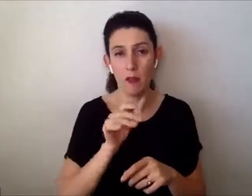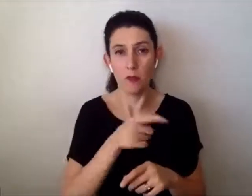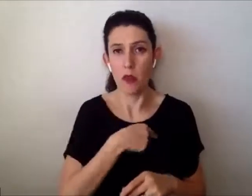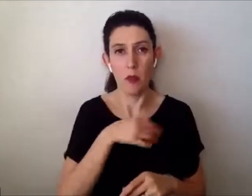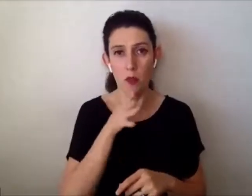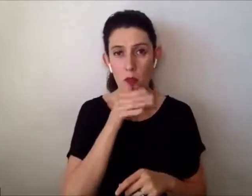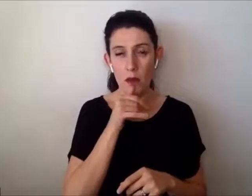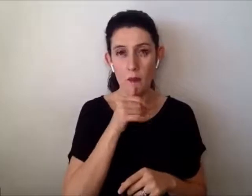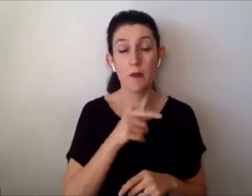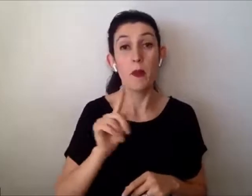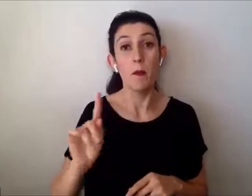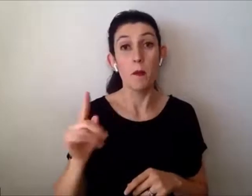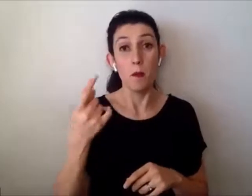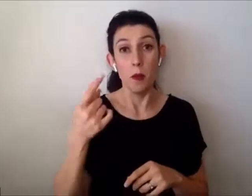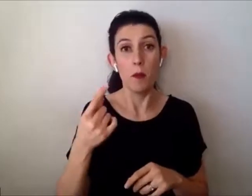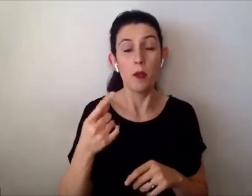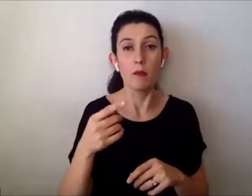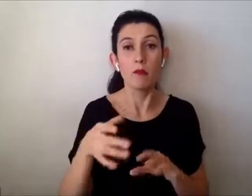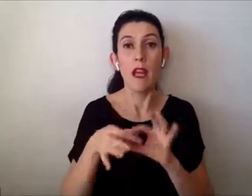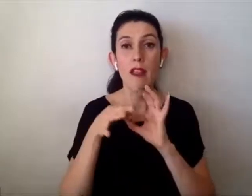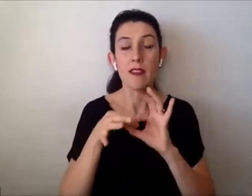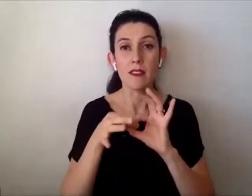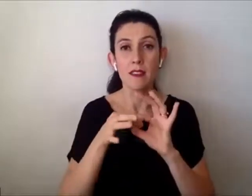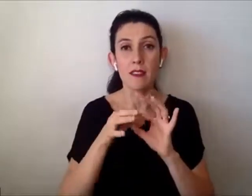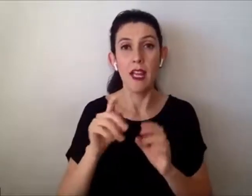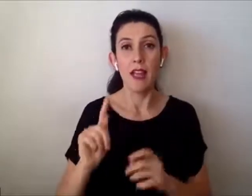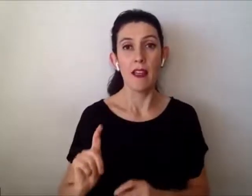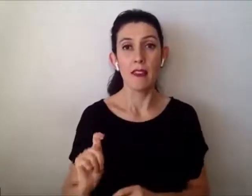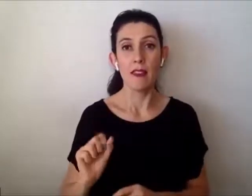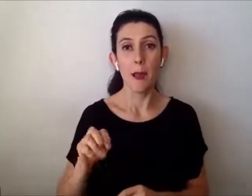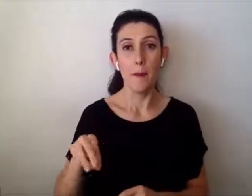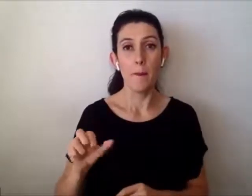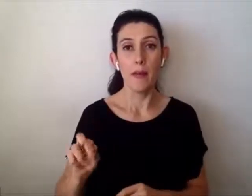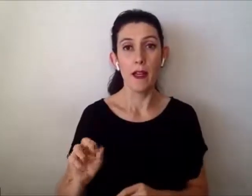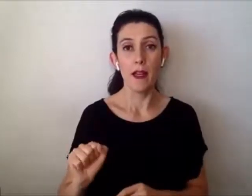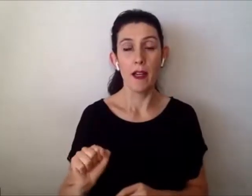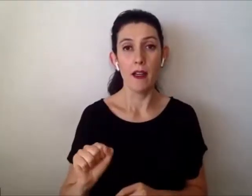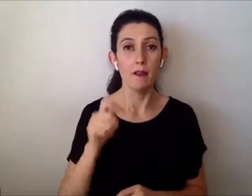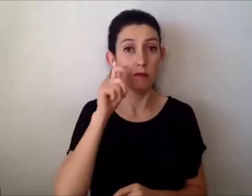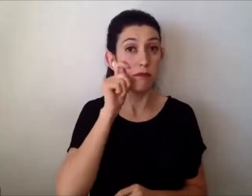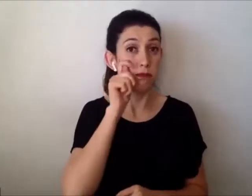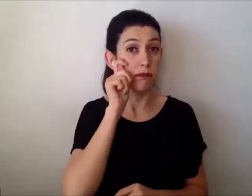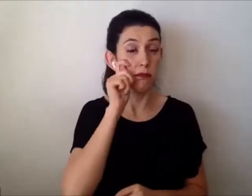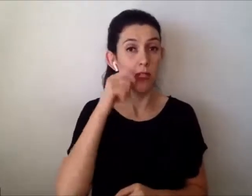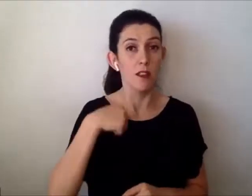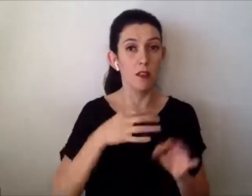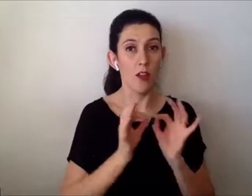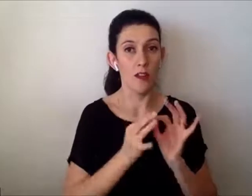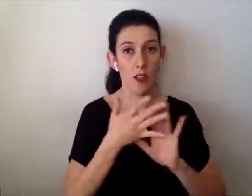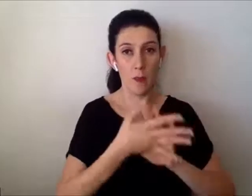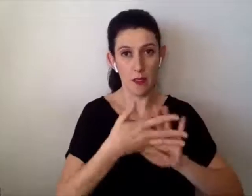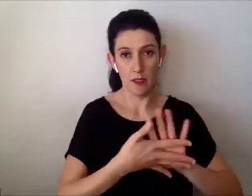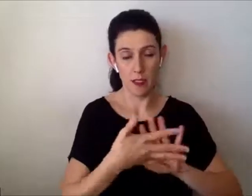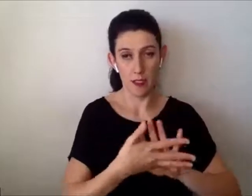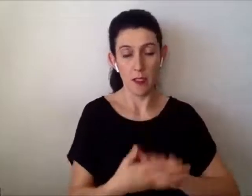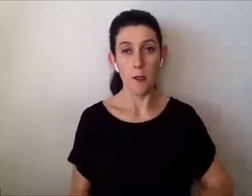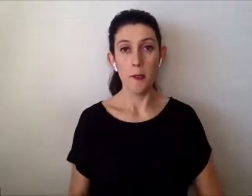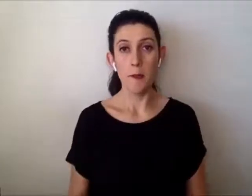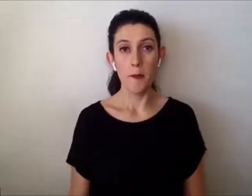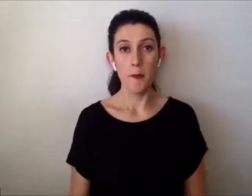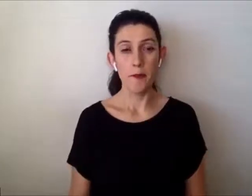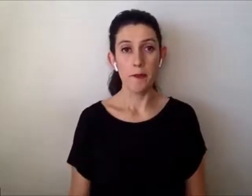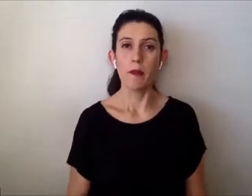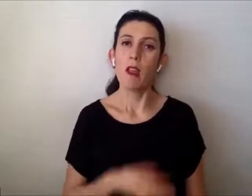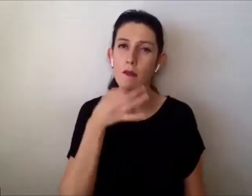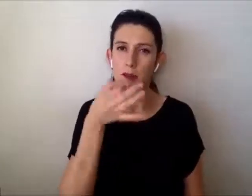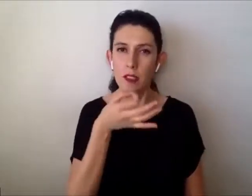Tamara Aysi, que es nuestra intérprete de lengua de señas. Y comentar un poco que el